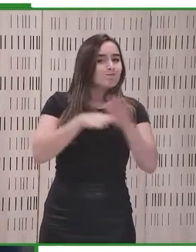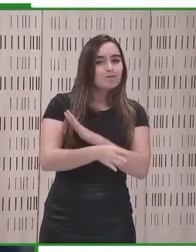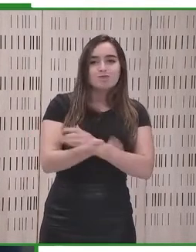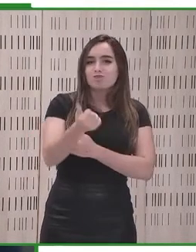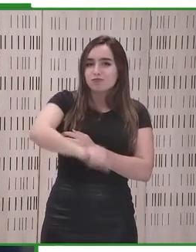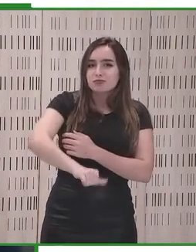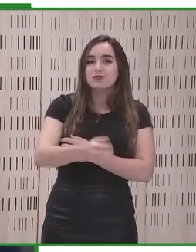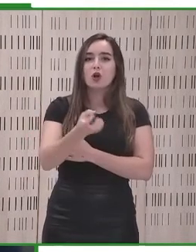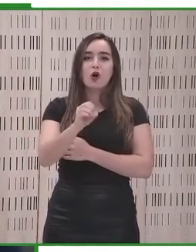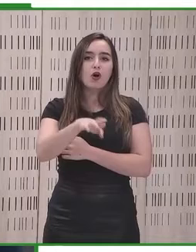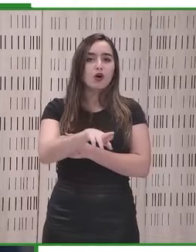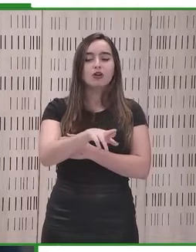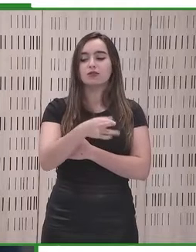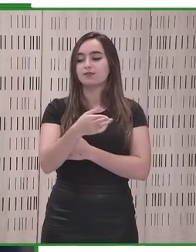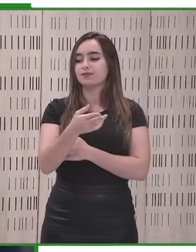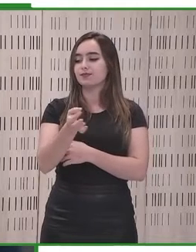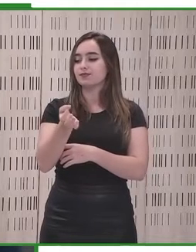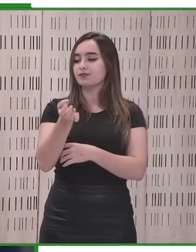transposición.